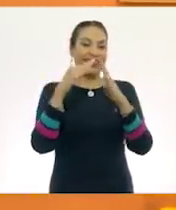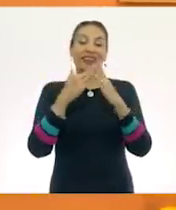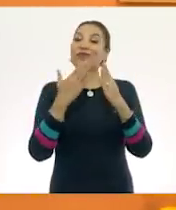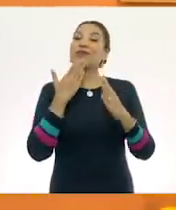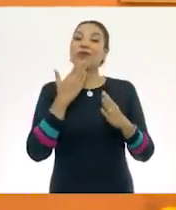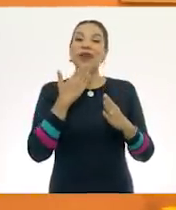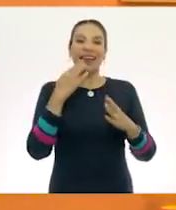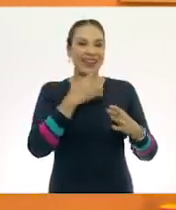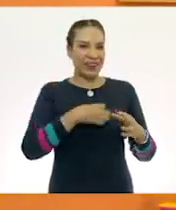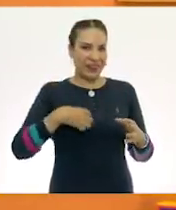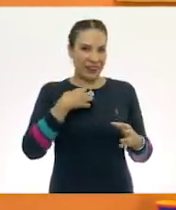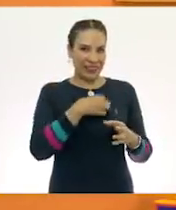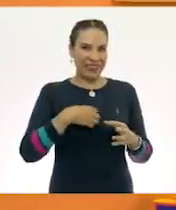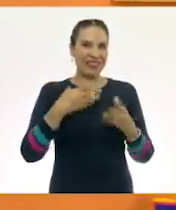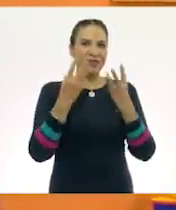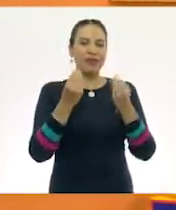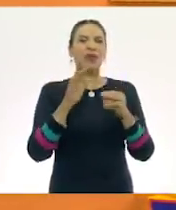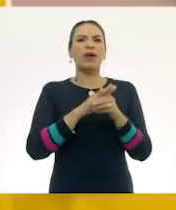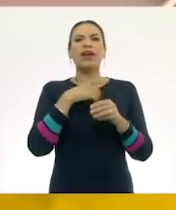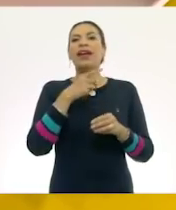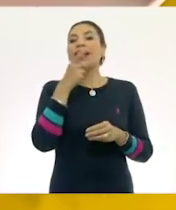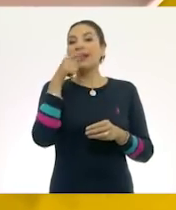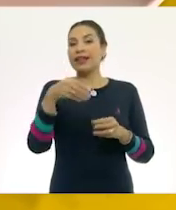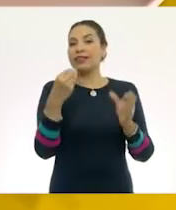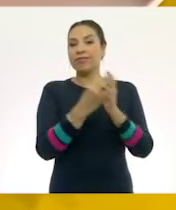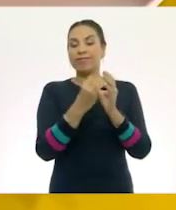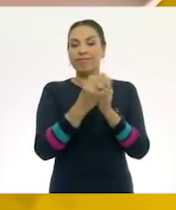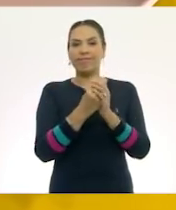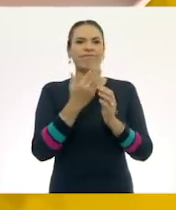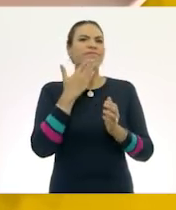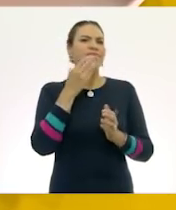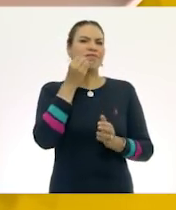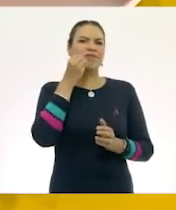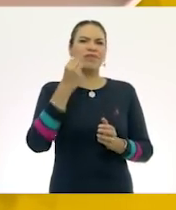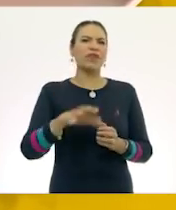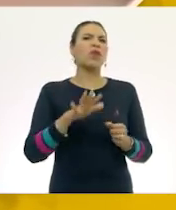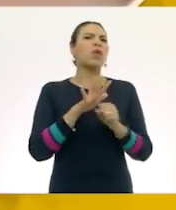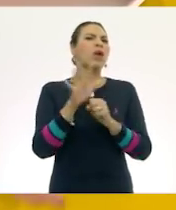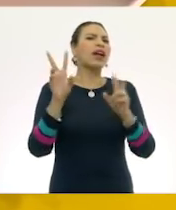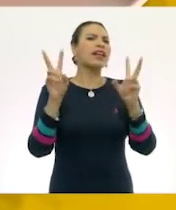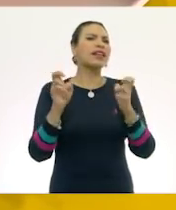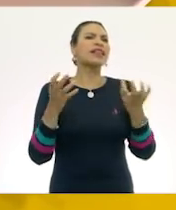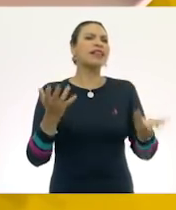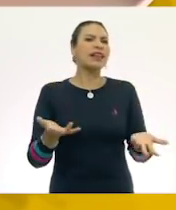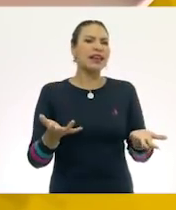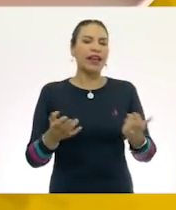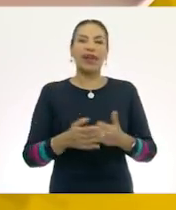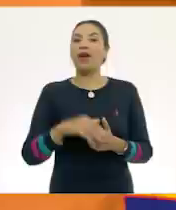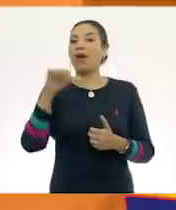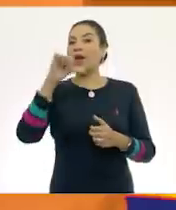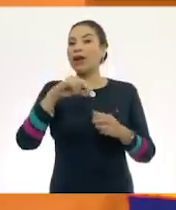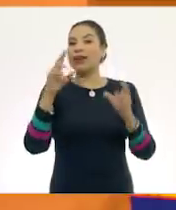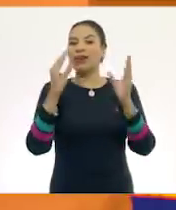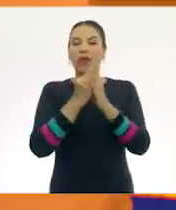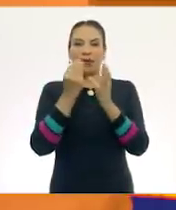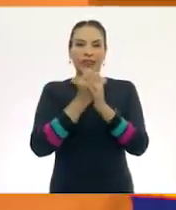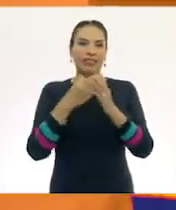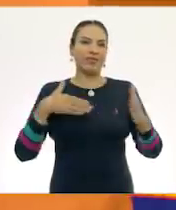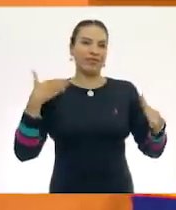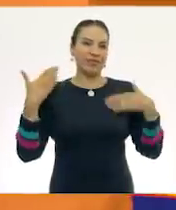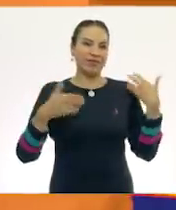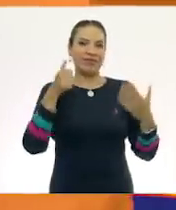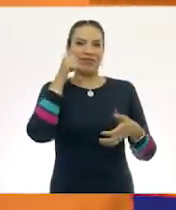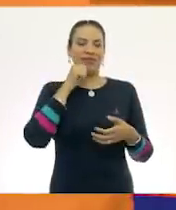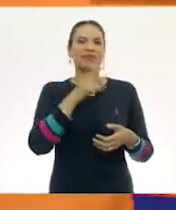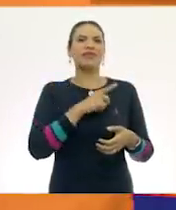muy bien, muy contentas y contentos porque les dije que esta clase está padrísima. ¿Cuál es nuestro tema? Claro, esta clase siempre es muy divertida porque